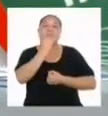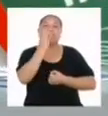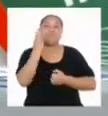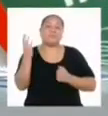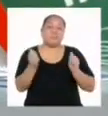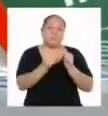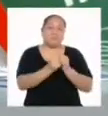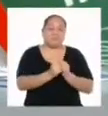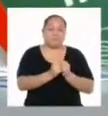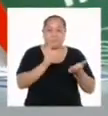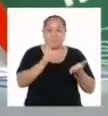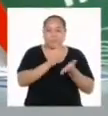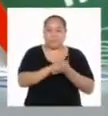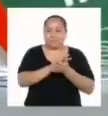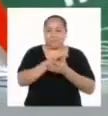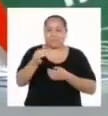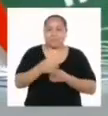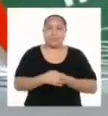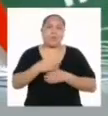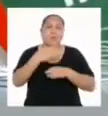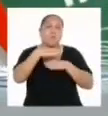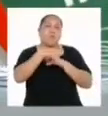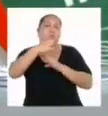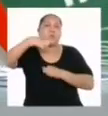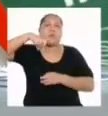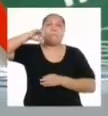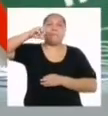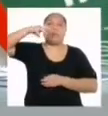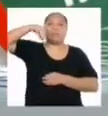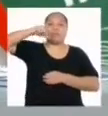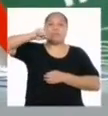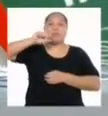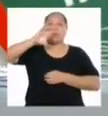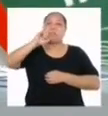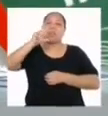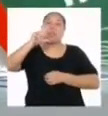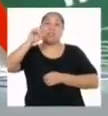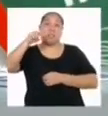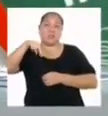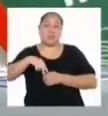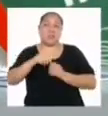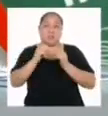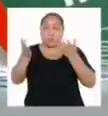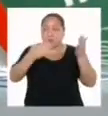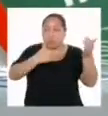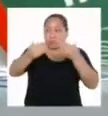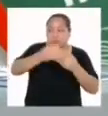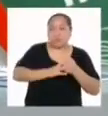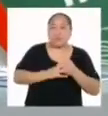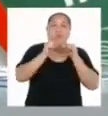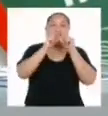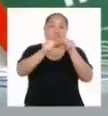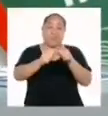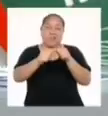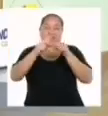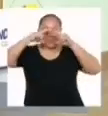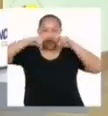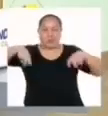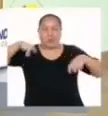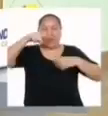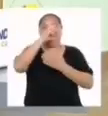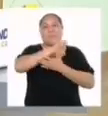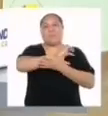envases con forma de prisma o cilindro para los próximos programas que seguiremos estudiando algunas de las propiedades que estos tienen.